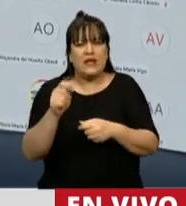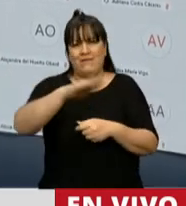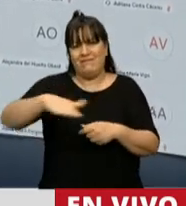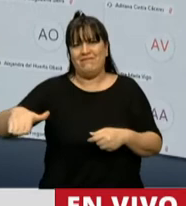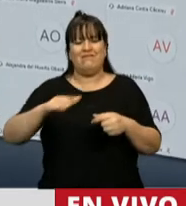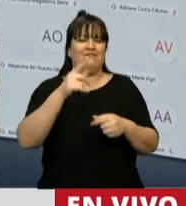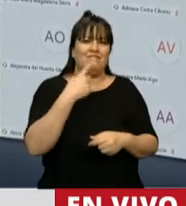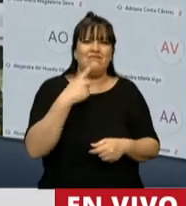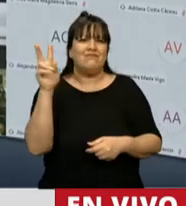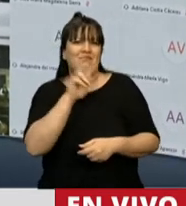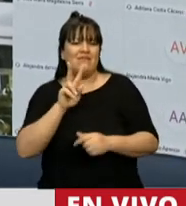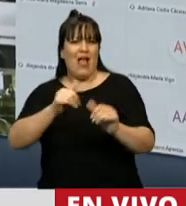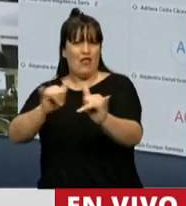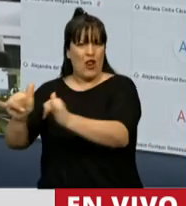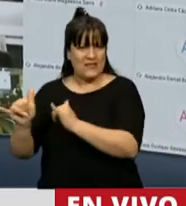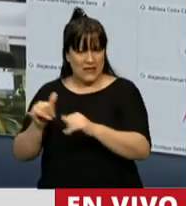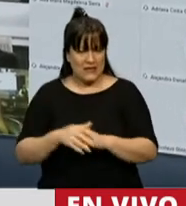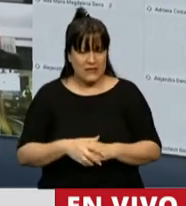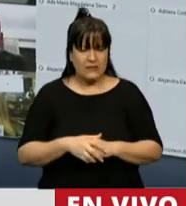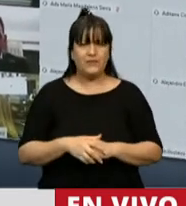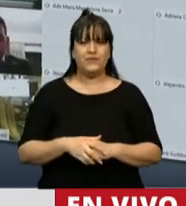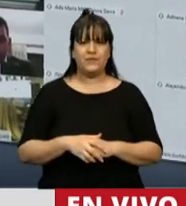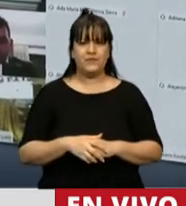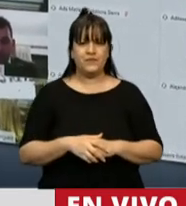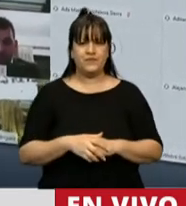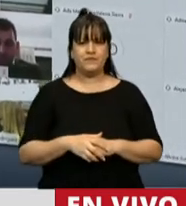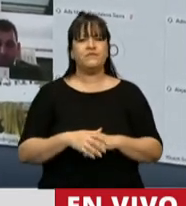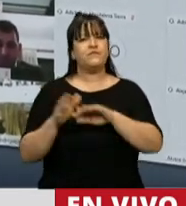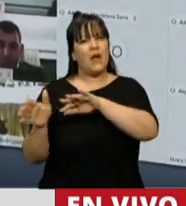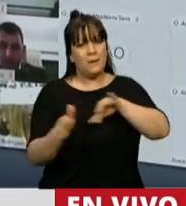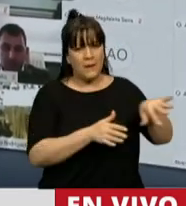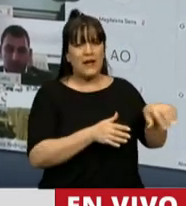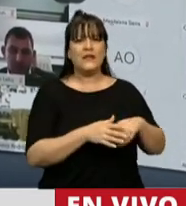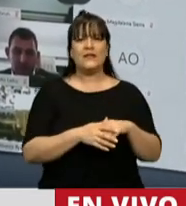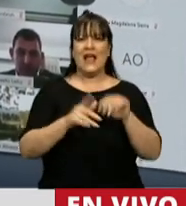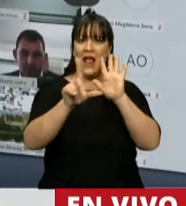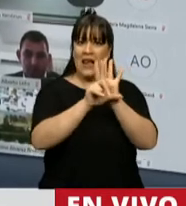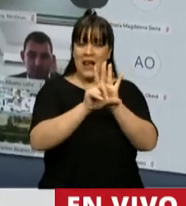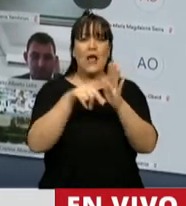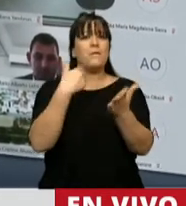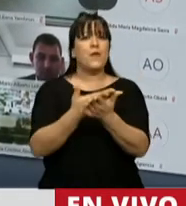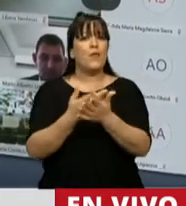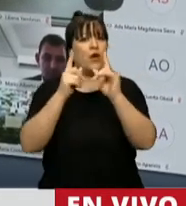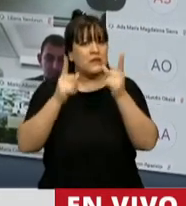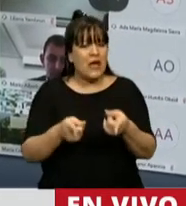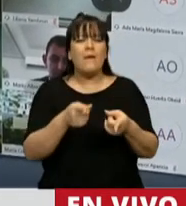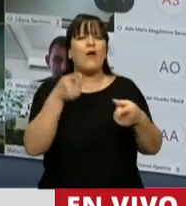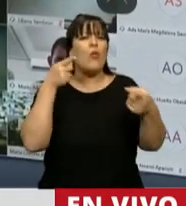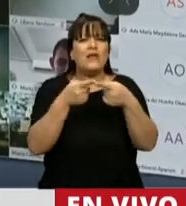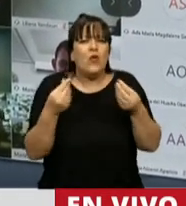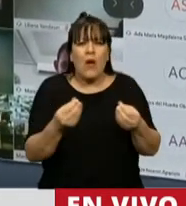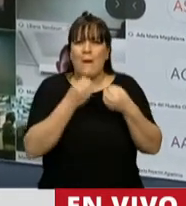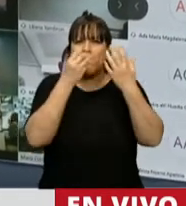y que promuevan su participación. Por otro lado, esta ley propone también mejorar el funcionamiento